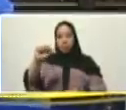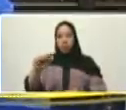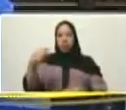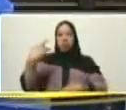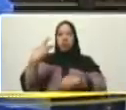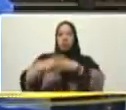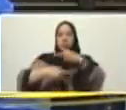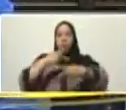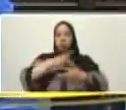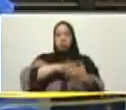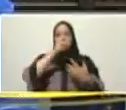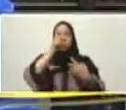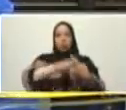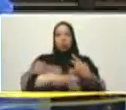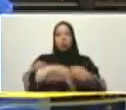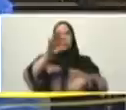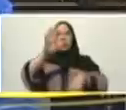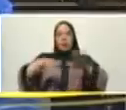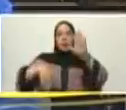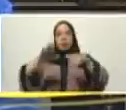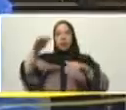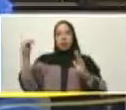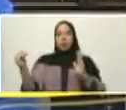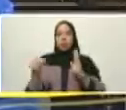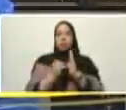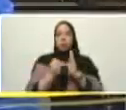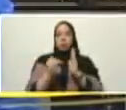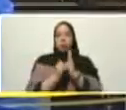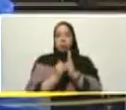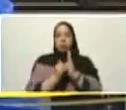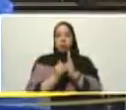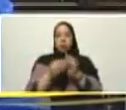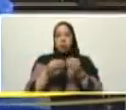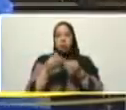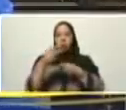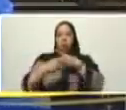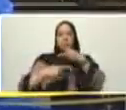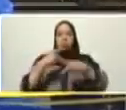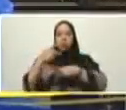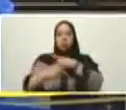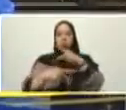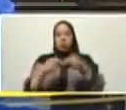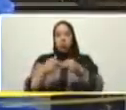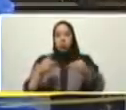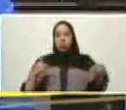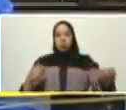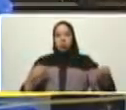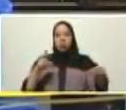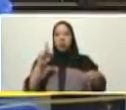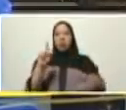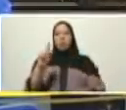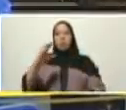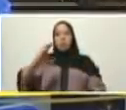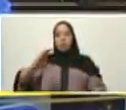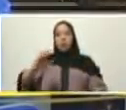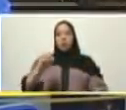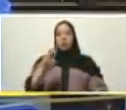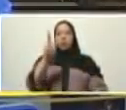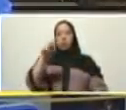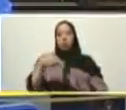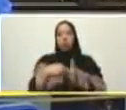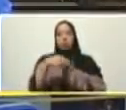producción que llegará a 15 mil toneladas métricas de procesamiento de PVC para el año 2024